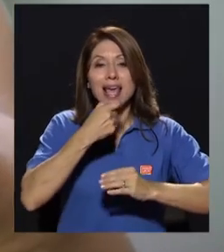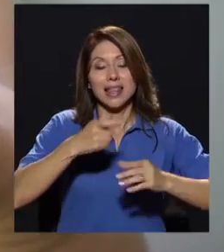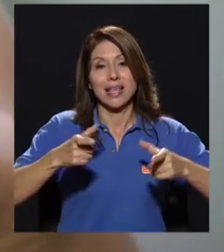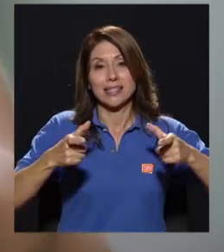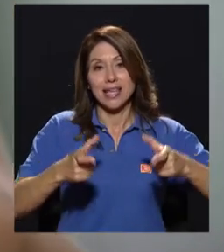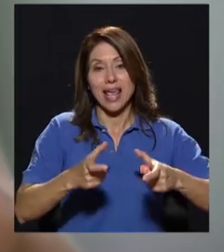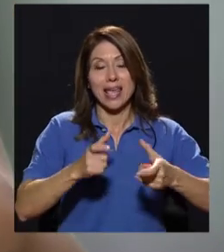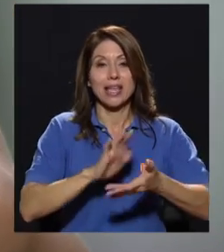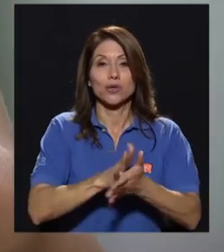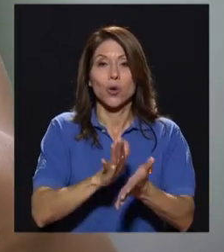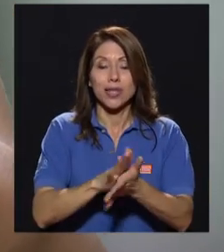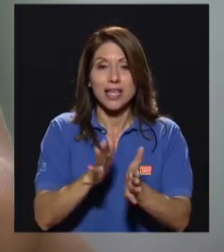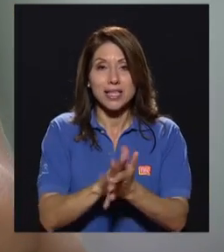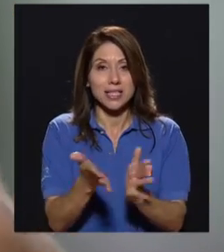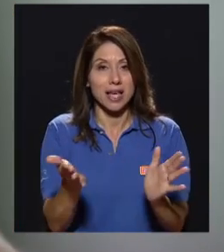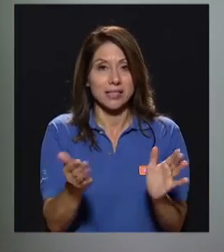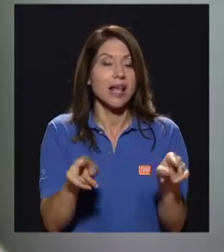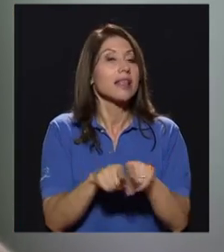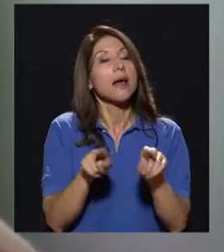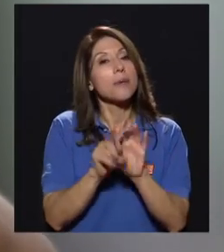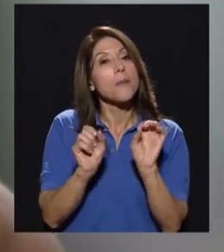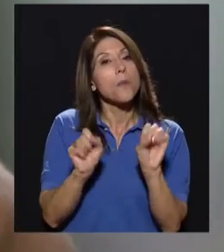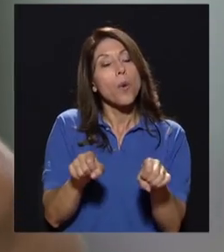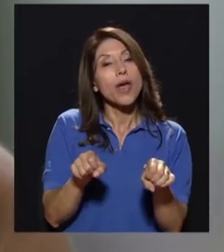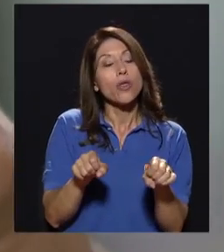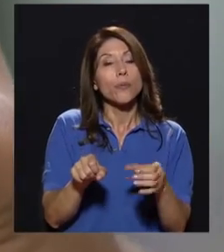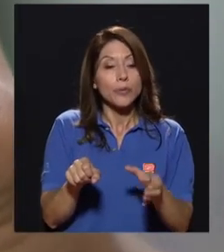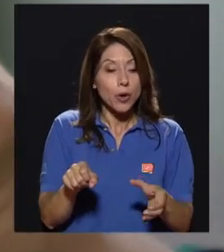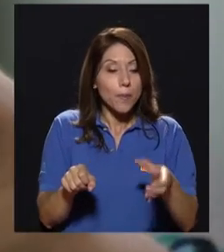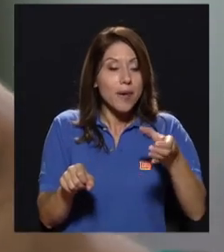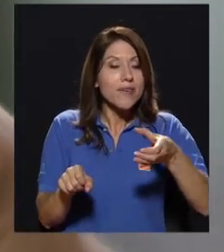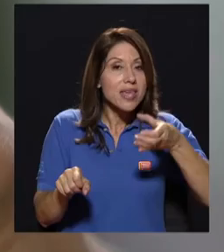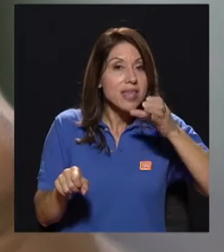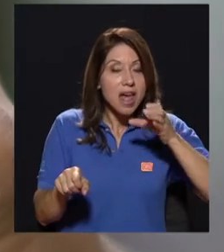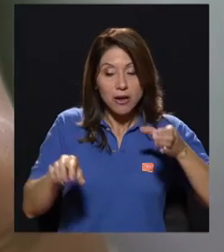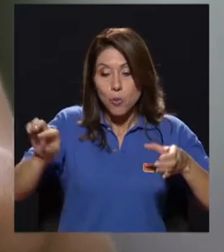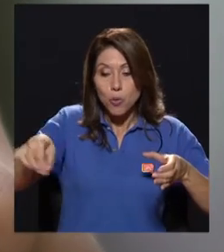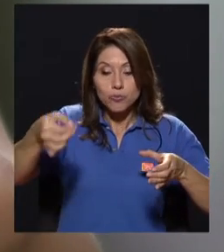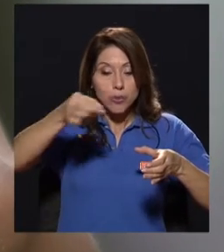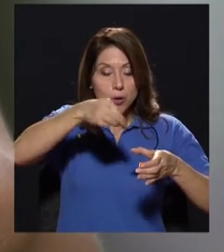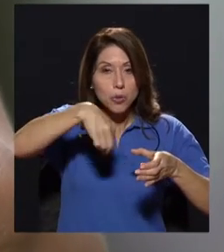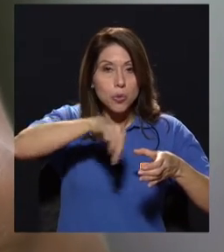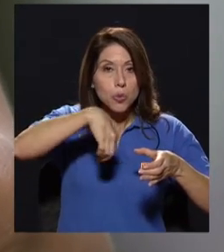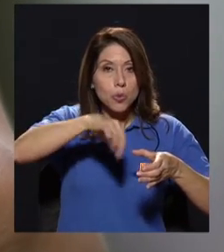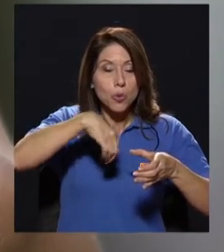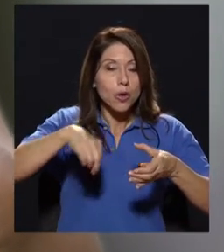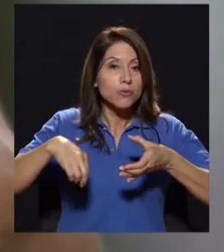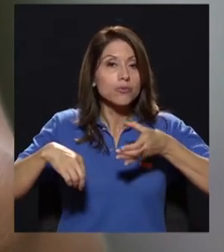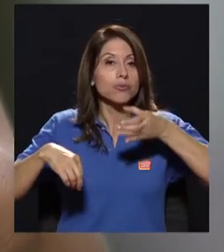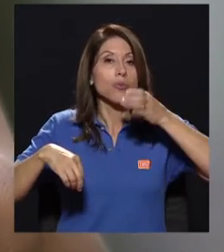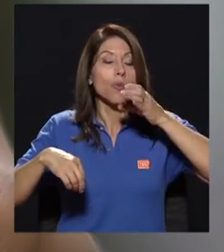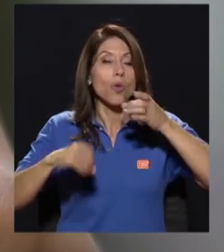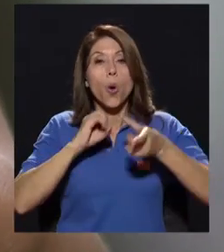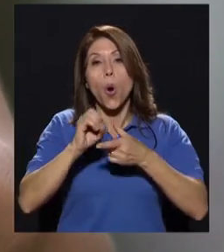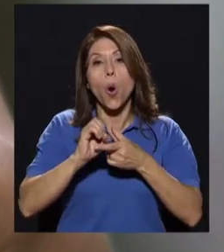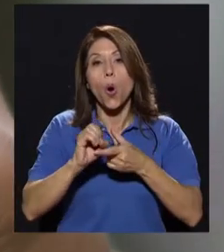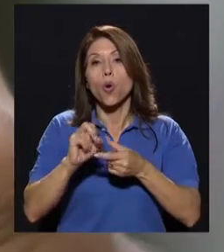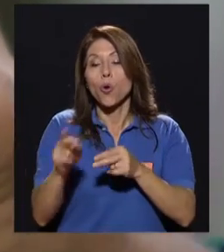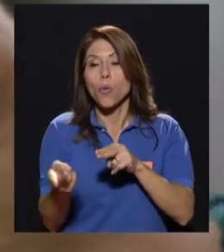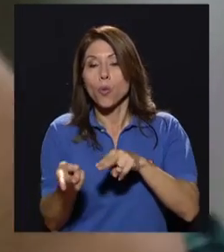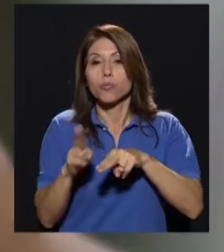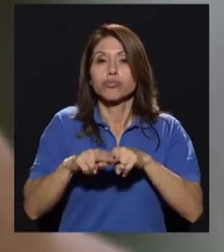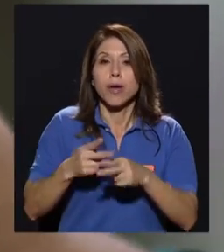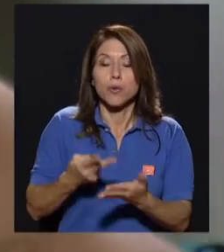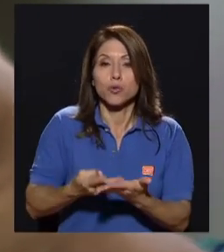quesas, tortillas. Lo podría colocar como fibra en una bebida, lo podría colocar como un suplemento nutricional